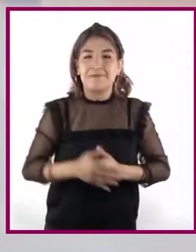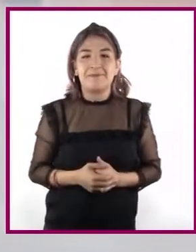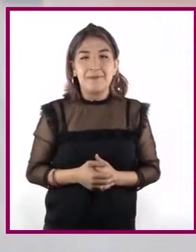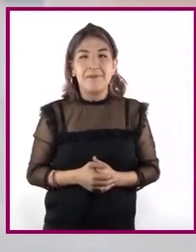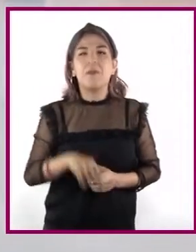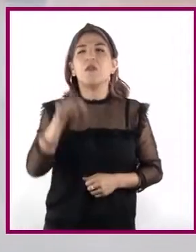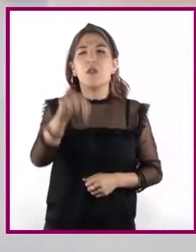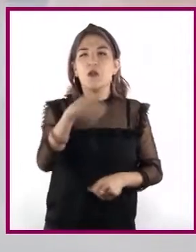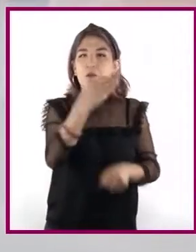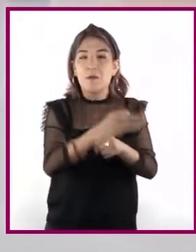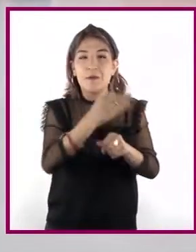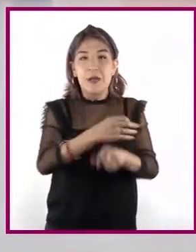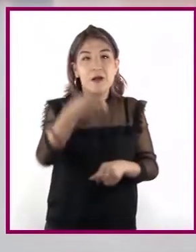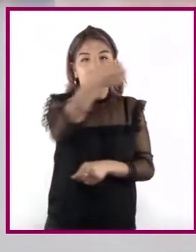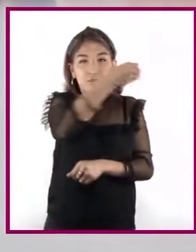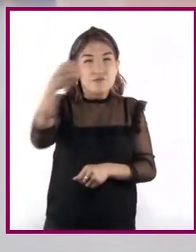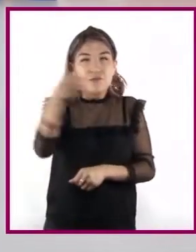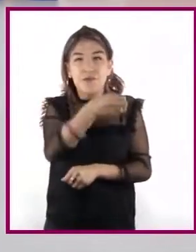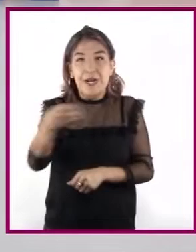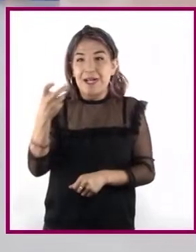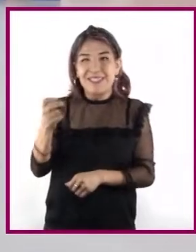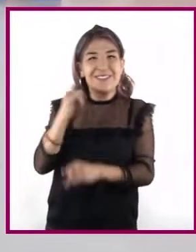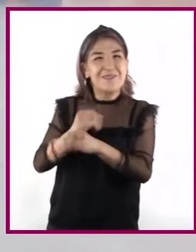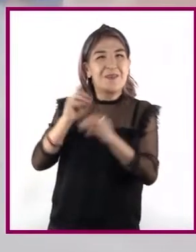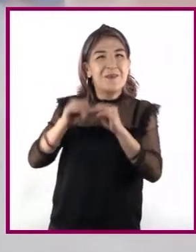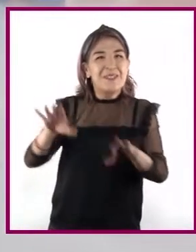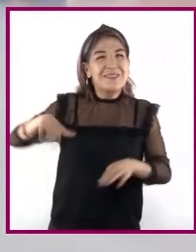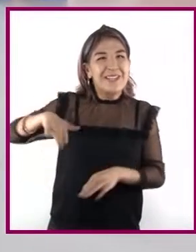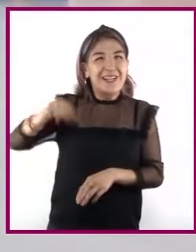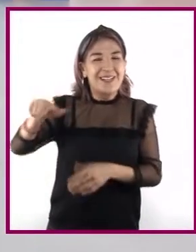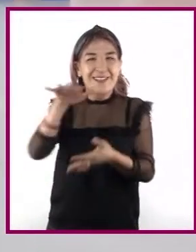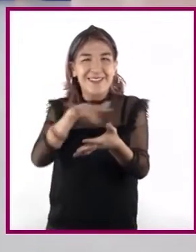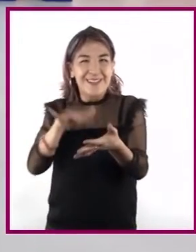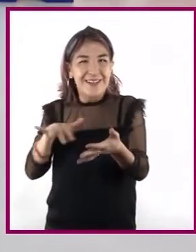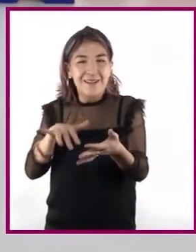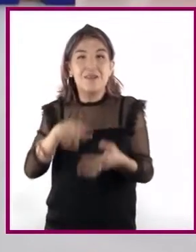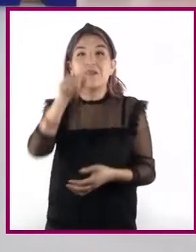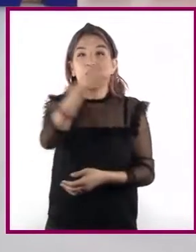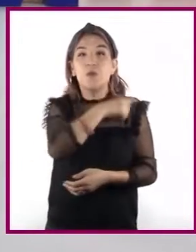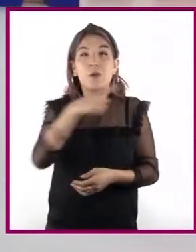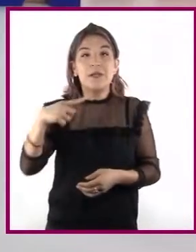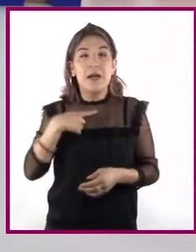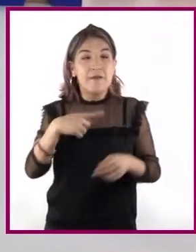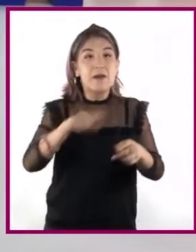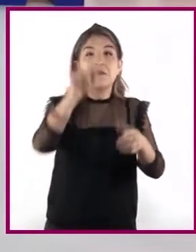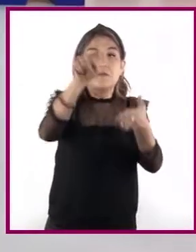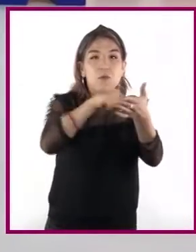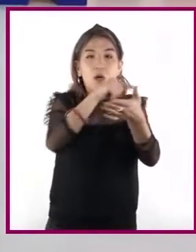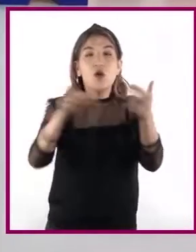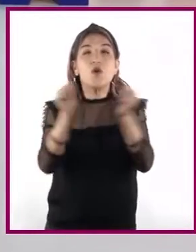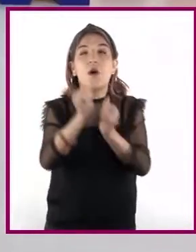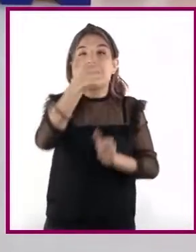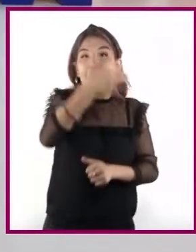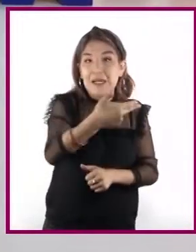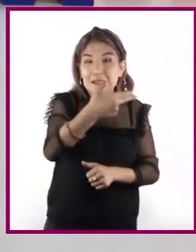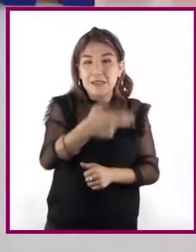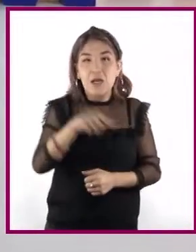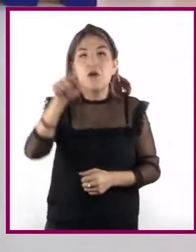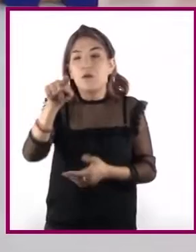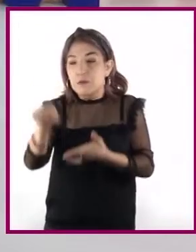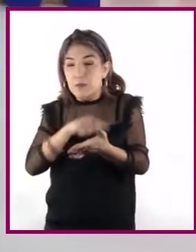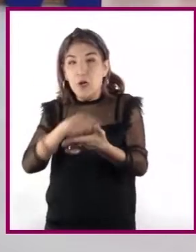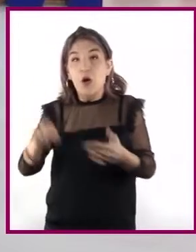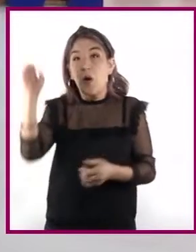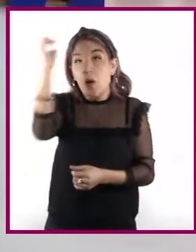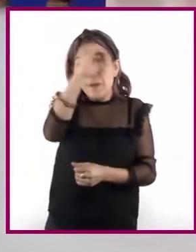siguientes oraciones que elegimos del texto que acabamos de leer, deberán marcar con una H si se trata de un hecho y si se trata de una